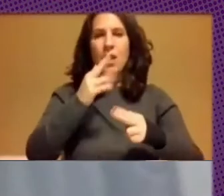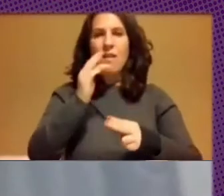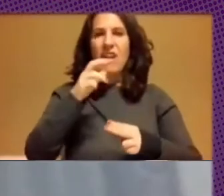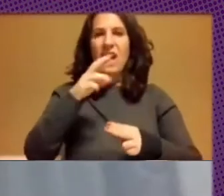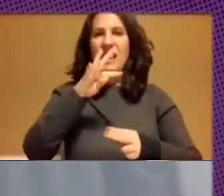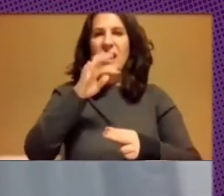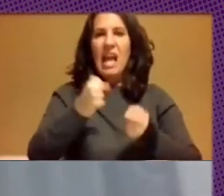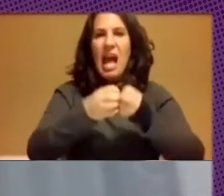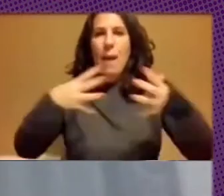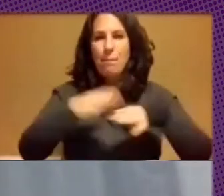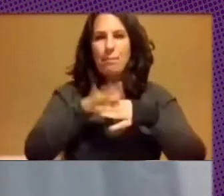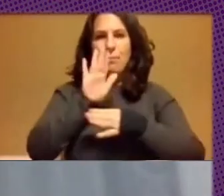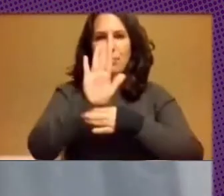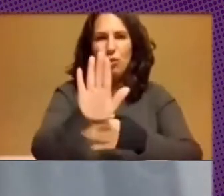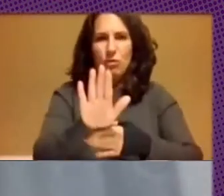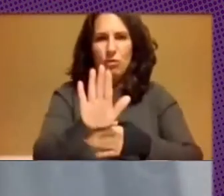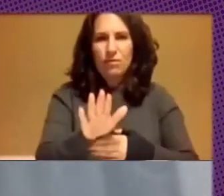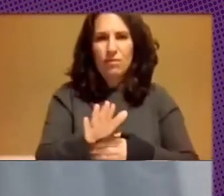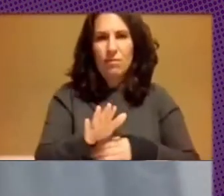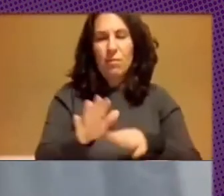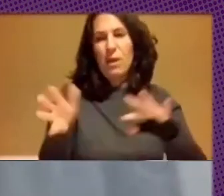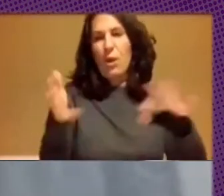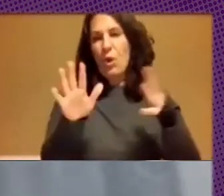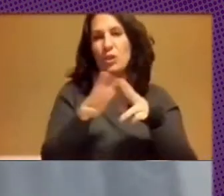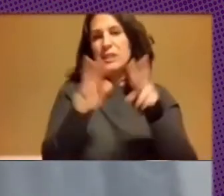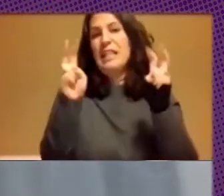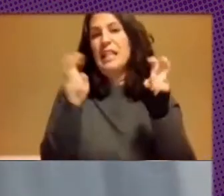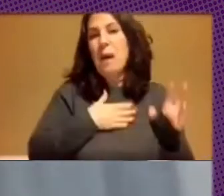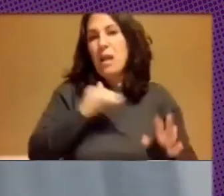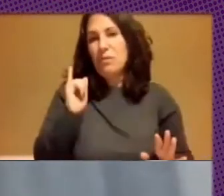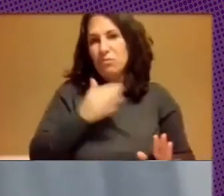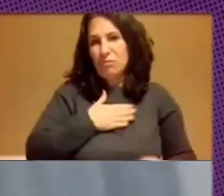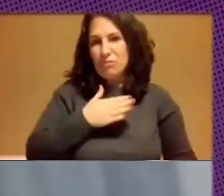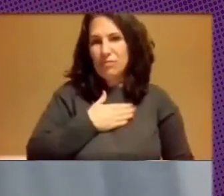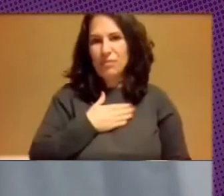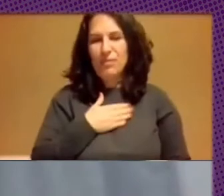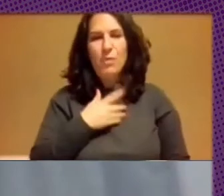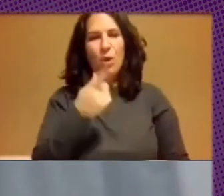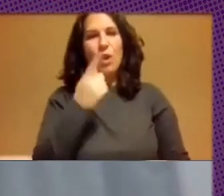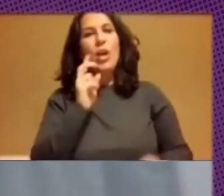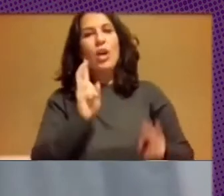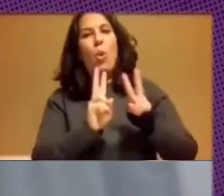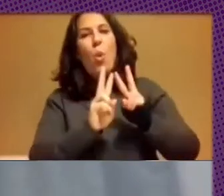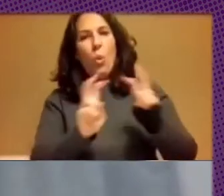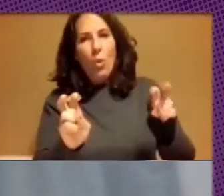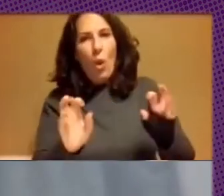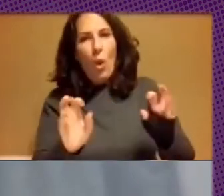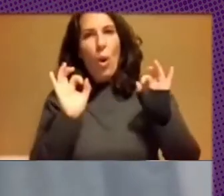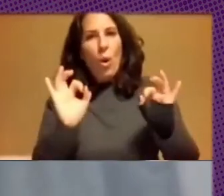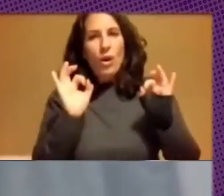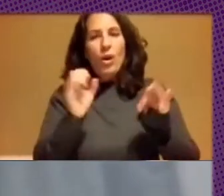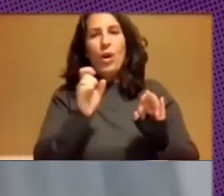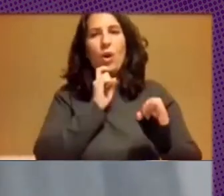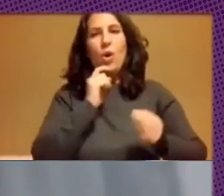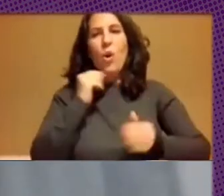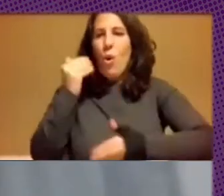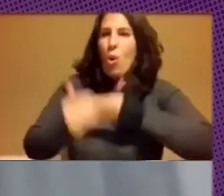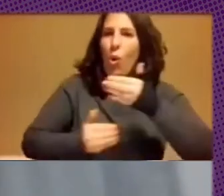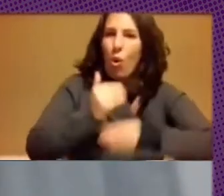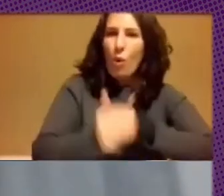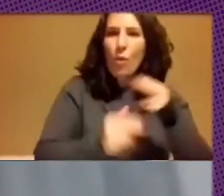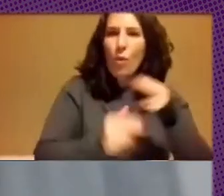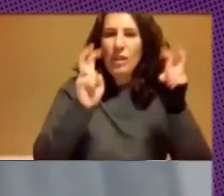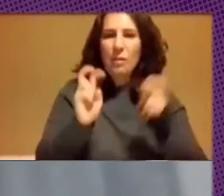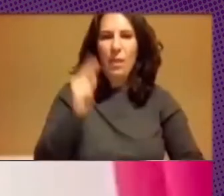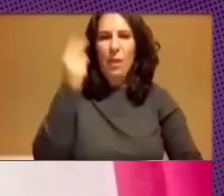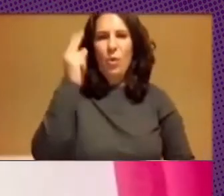Bueno. Bueno, ese es el tema que tenemos. Bueno, una introducción de cómo ha ido y cómo va el tema en Uruguay.